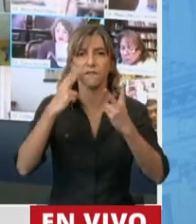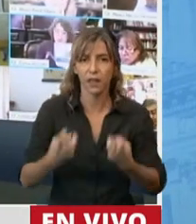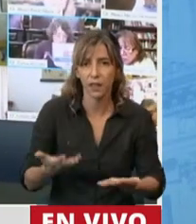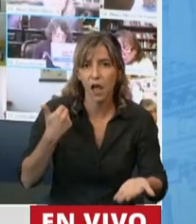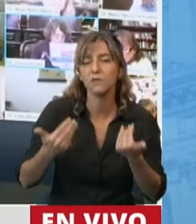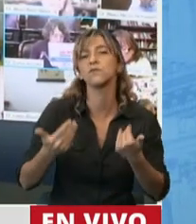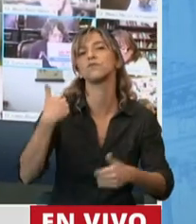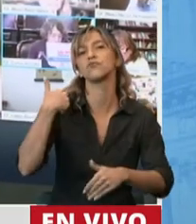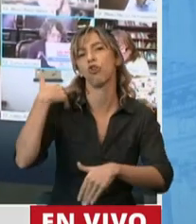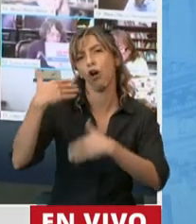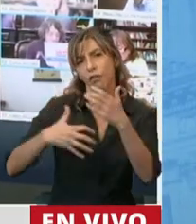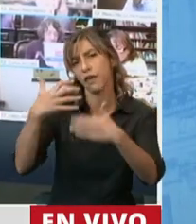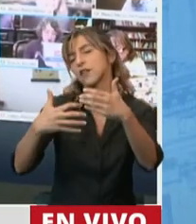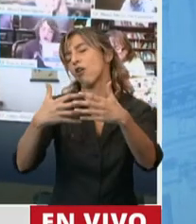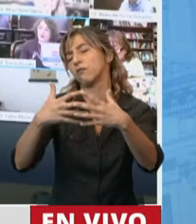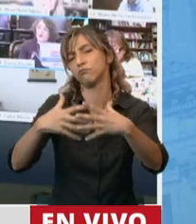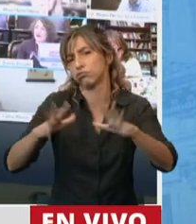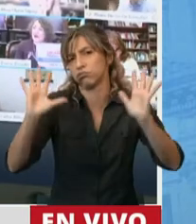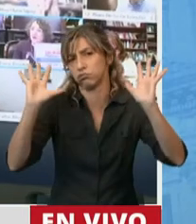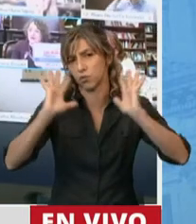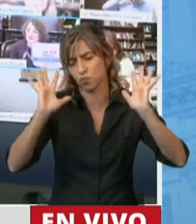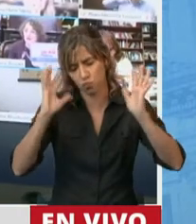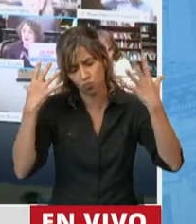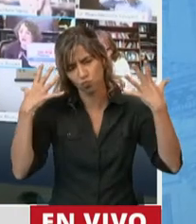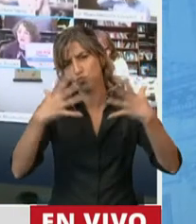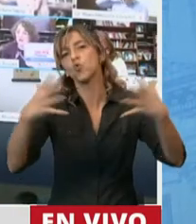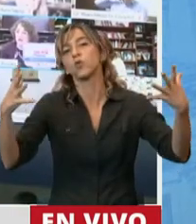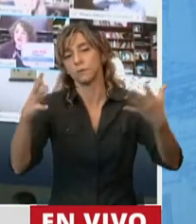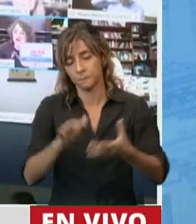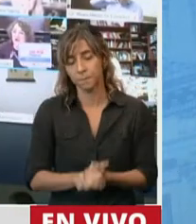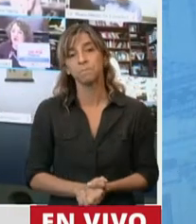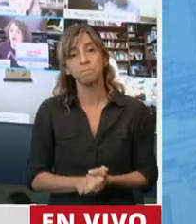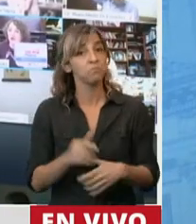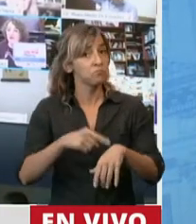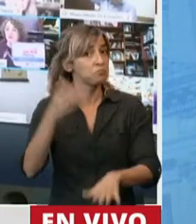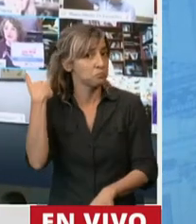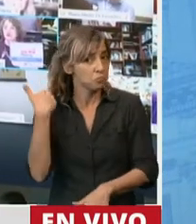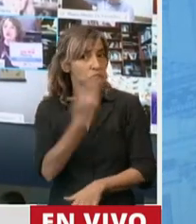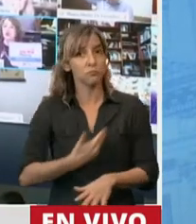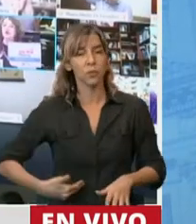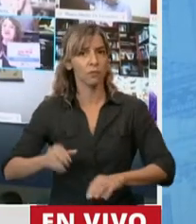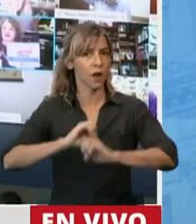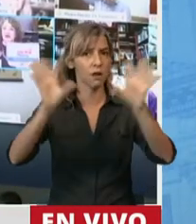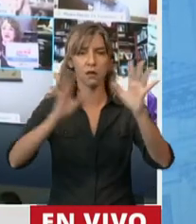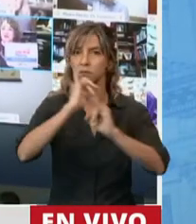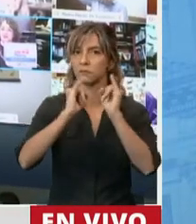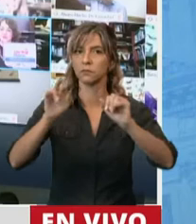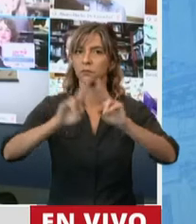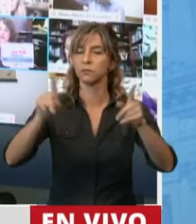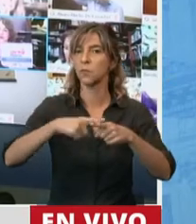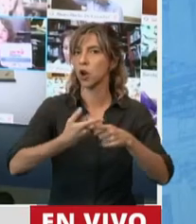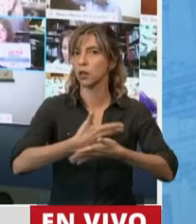Fue claro, en ese momento, la política del gobierno, que tomó 10 áreas y desarrolló